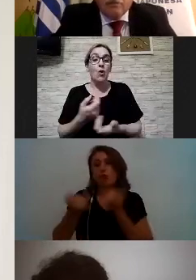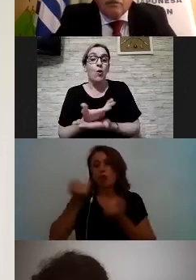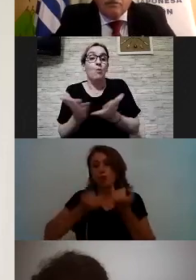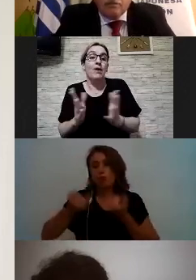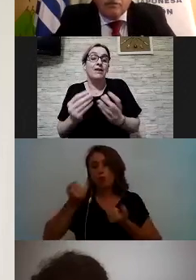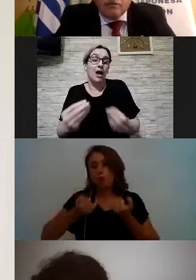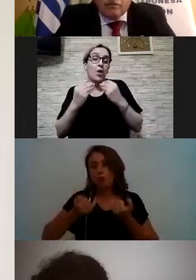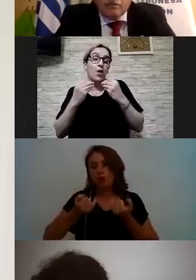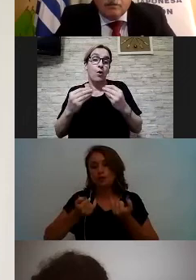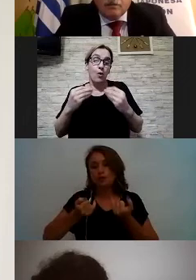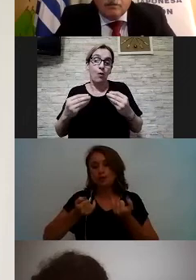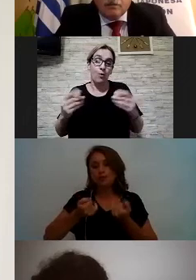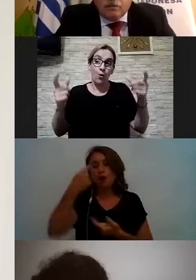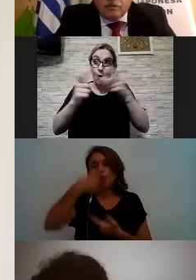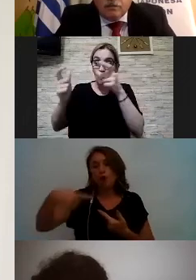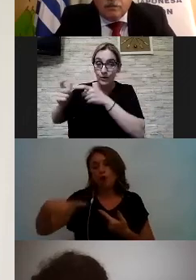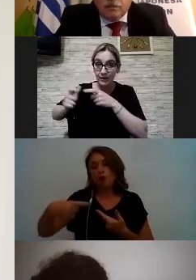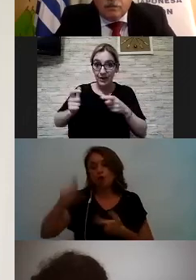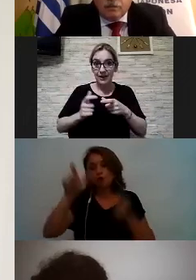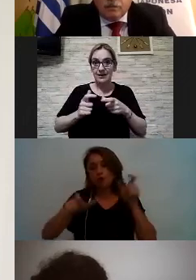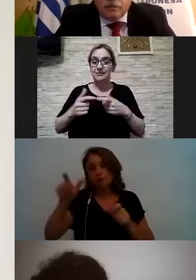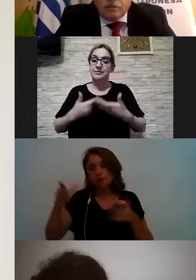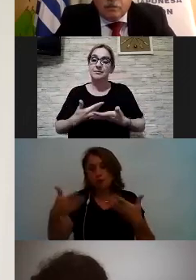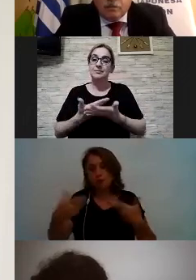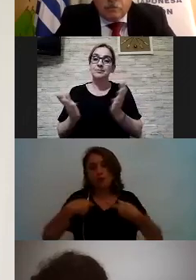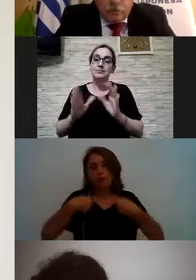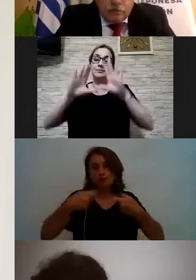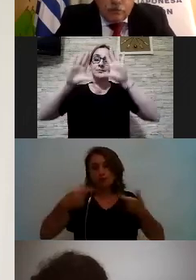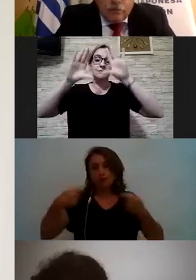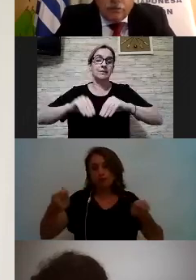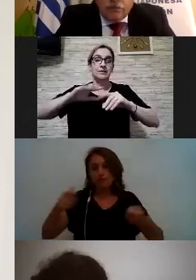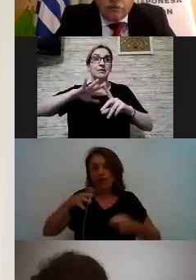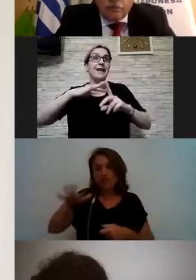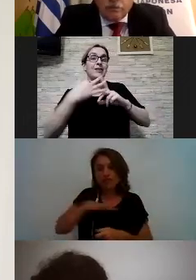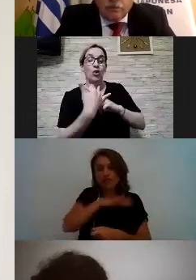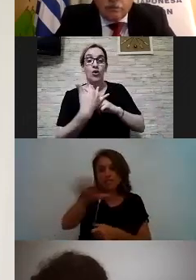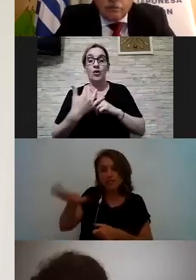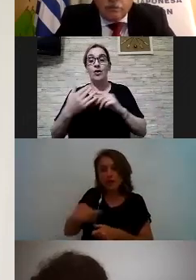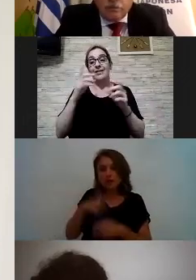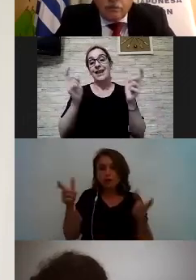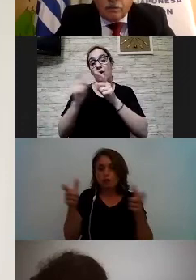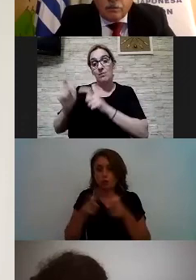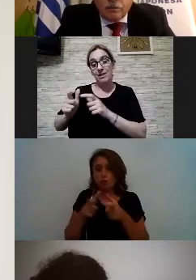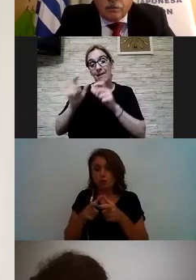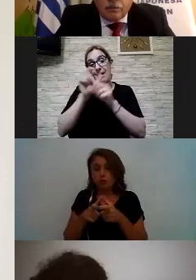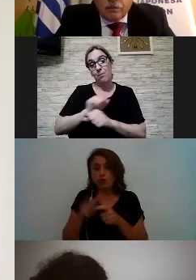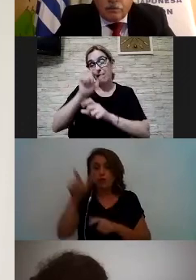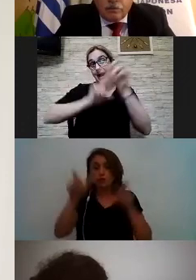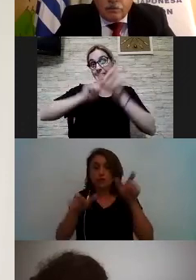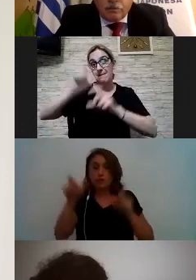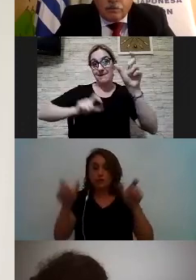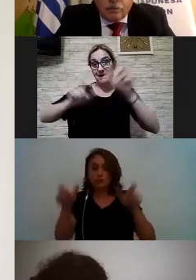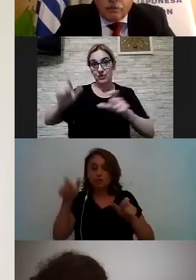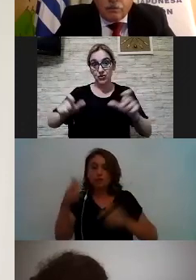oportunidades que ha brindado el entorno la comunidad para que las personas en